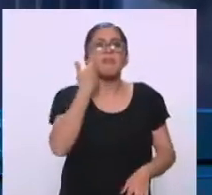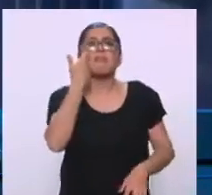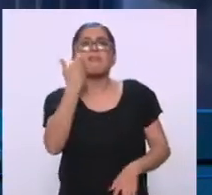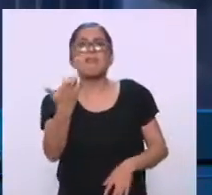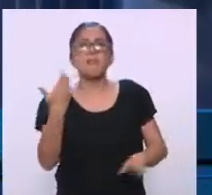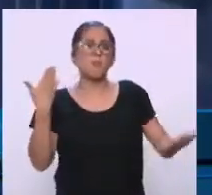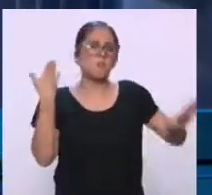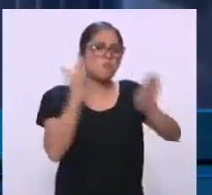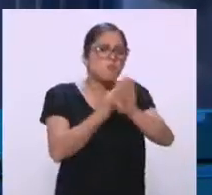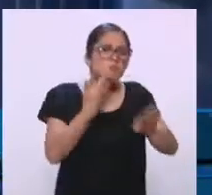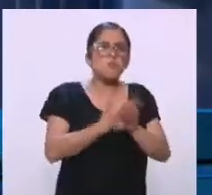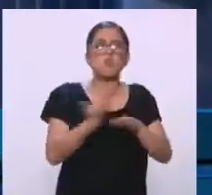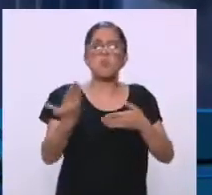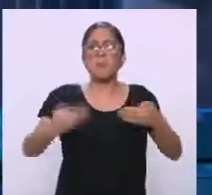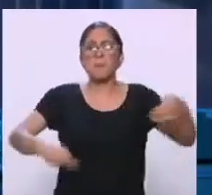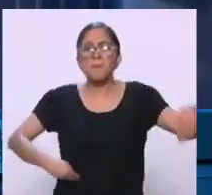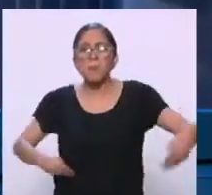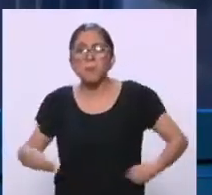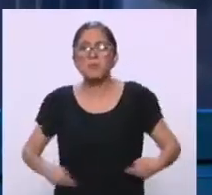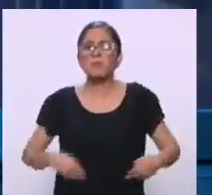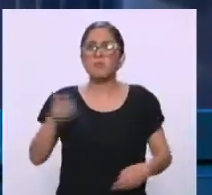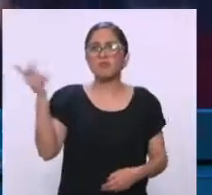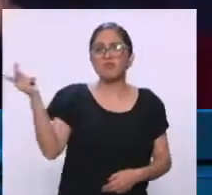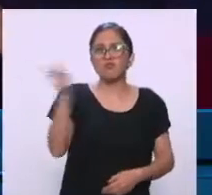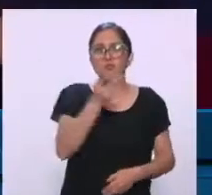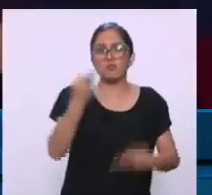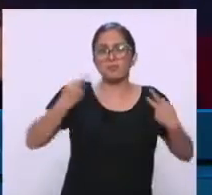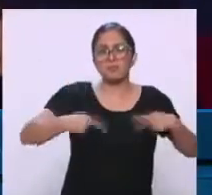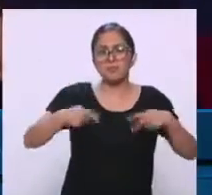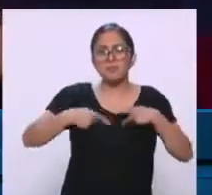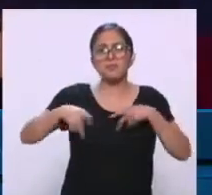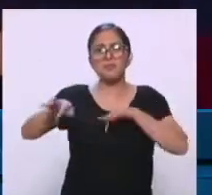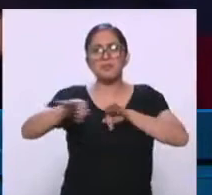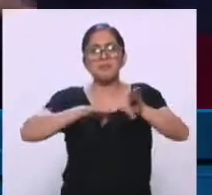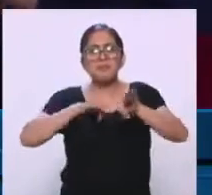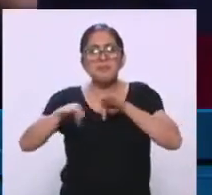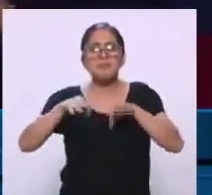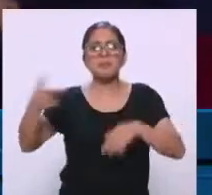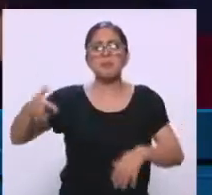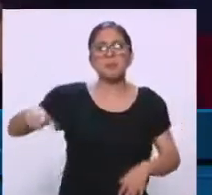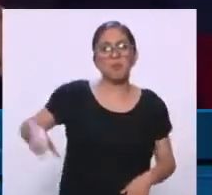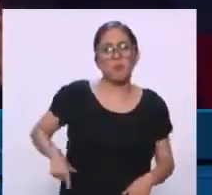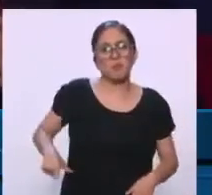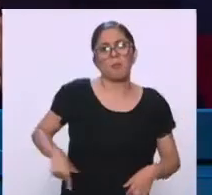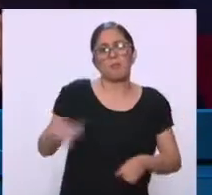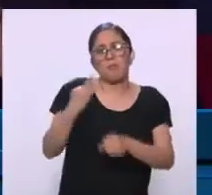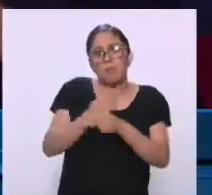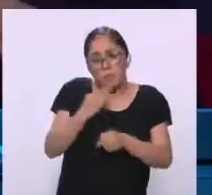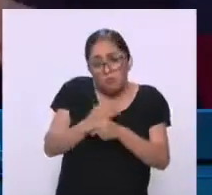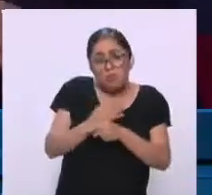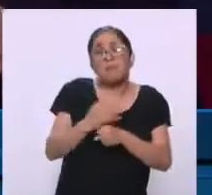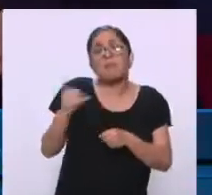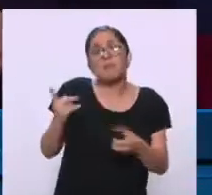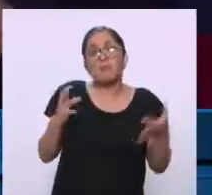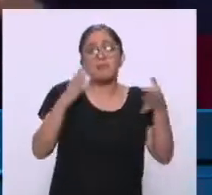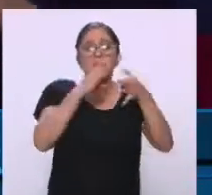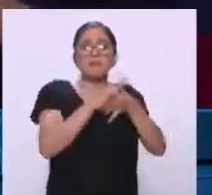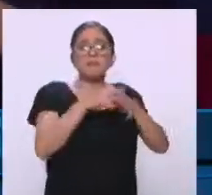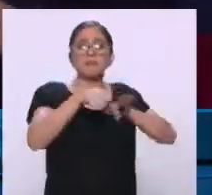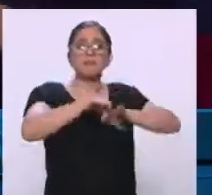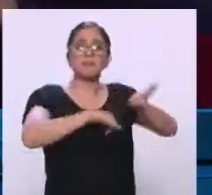a estos dos personajes de la vida pública del país, que apoyan la cuarta